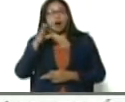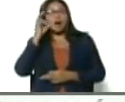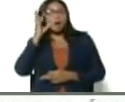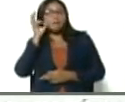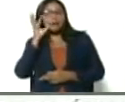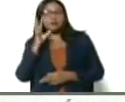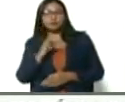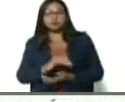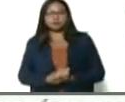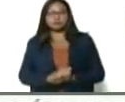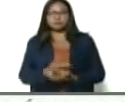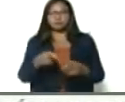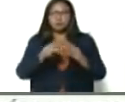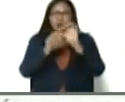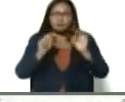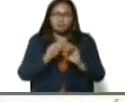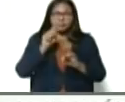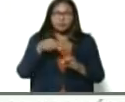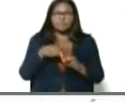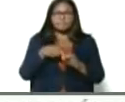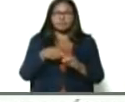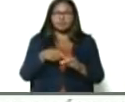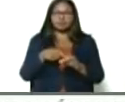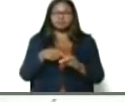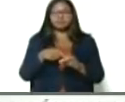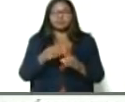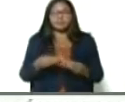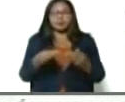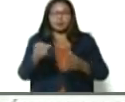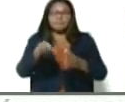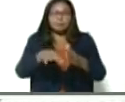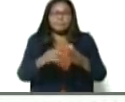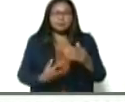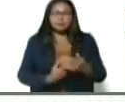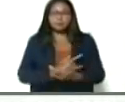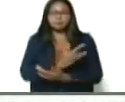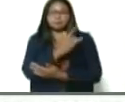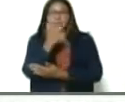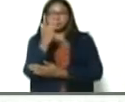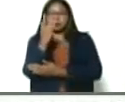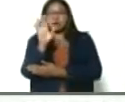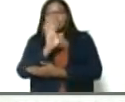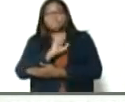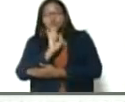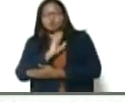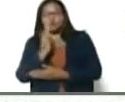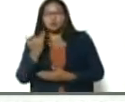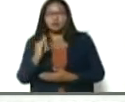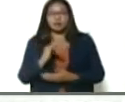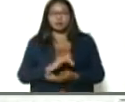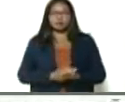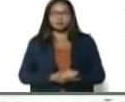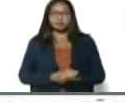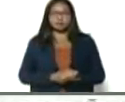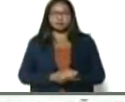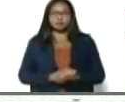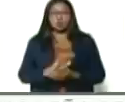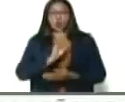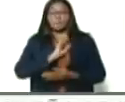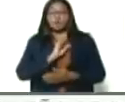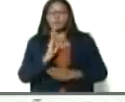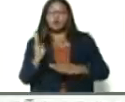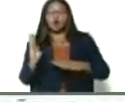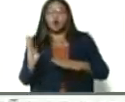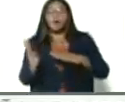Y tenemos los biofertilizantes, y hago hincapié en esto porque estos son los fertilizantes biológicos, no los sintéticos. Tenemos los